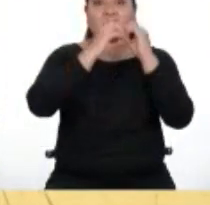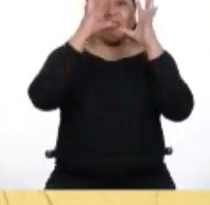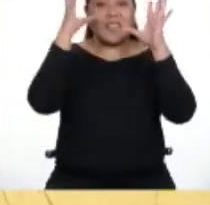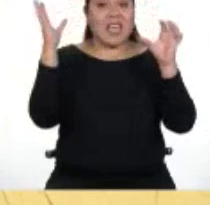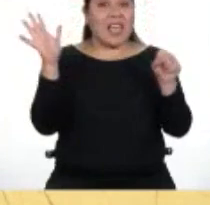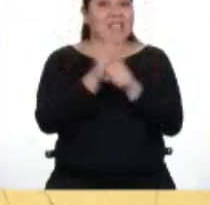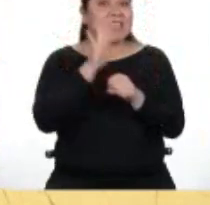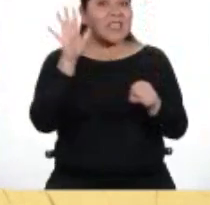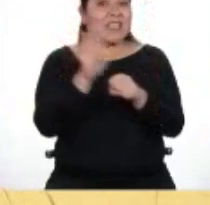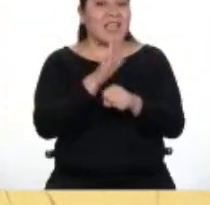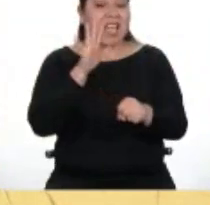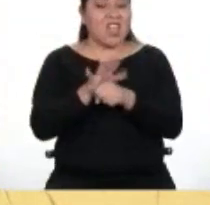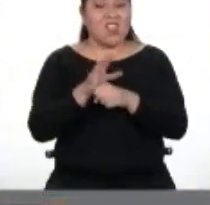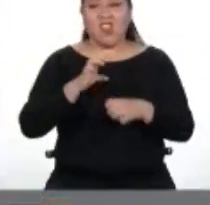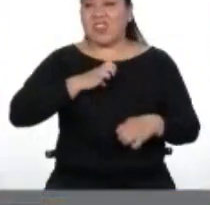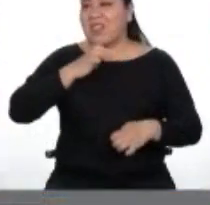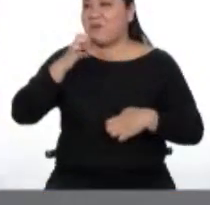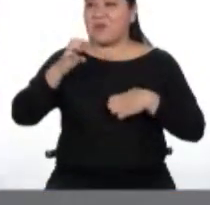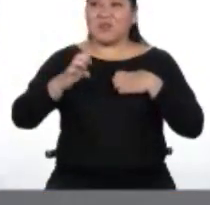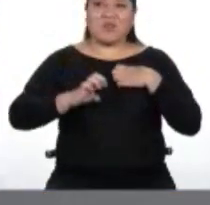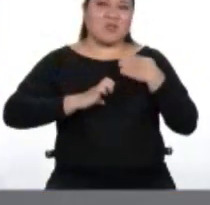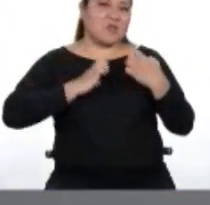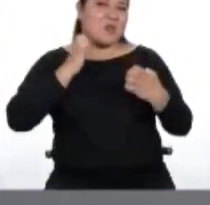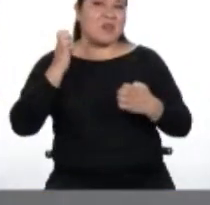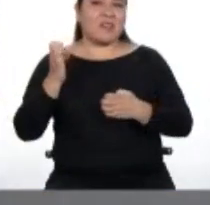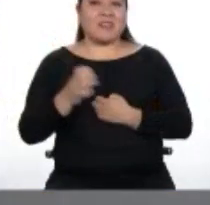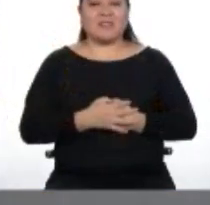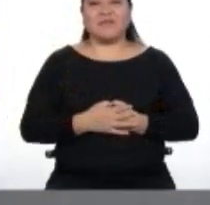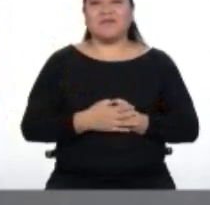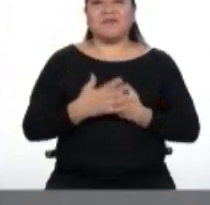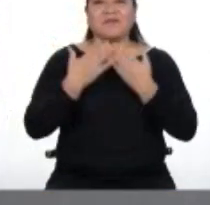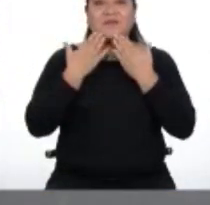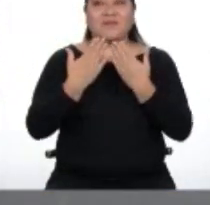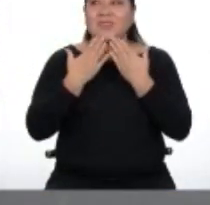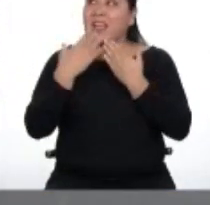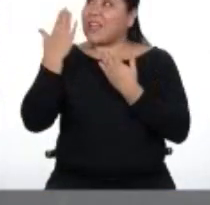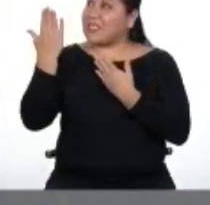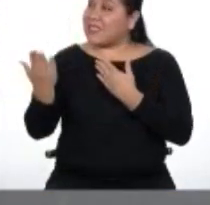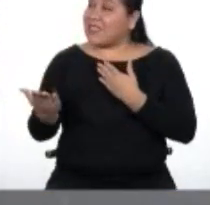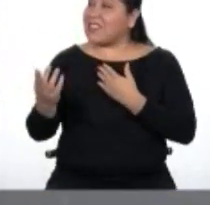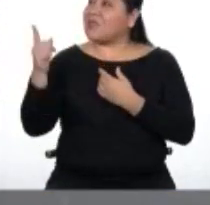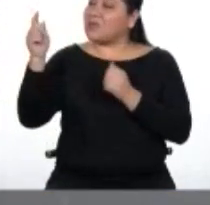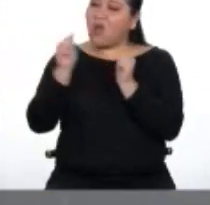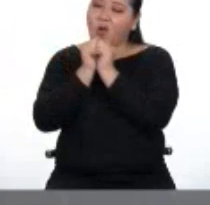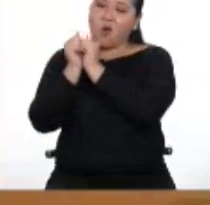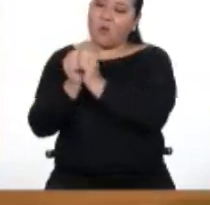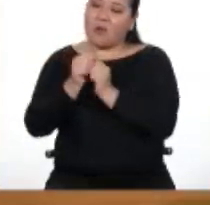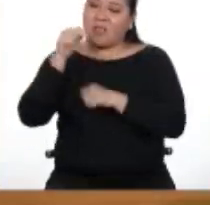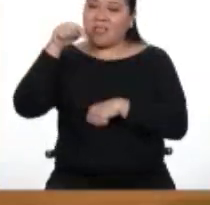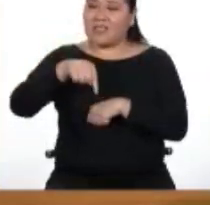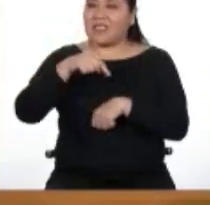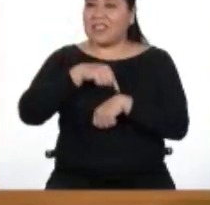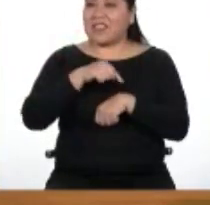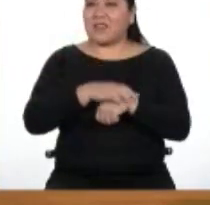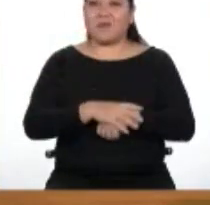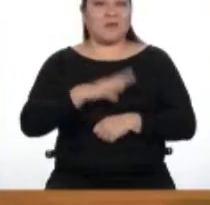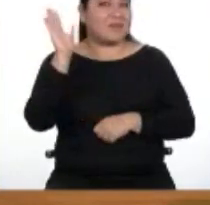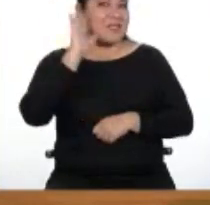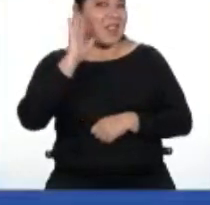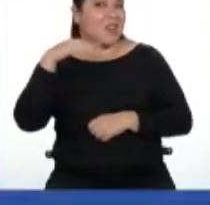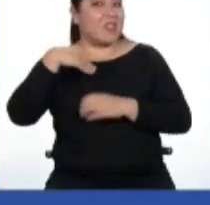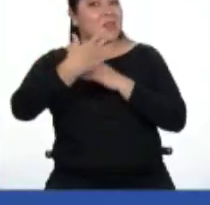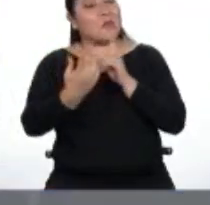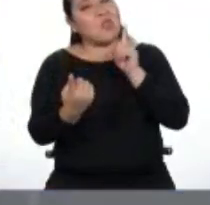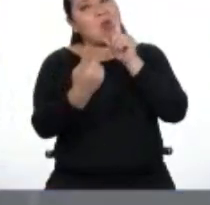lleno de emociones. Muchas gracias a usted, profesora, por habernos acompañado durante todo esto. ¡Nos vemos,